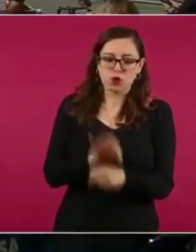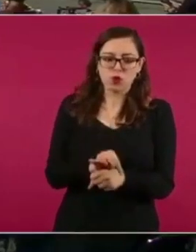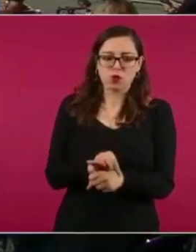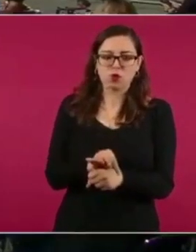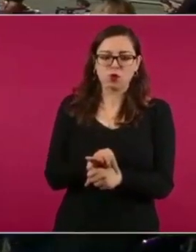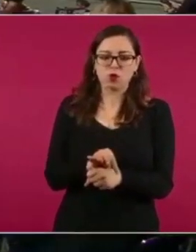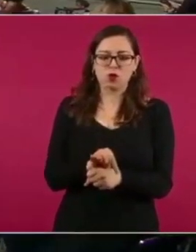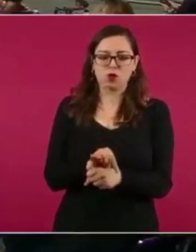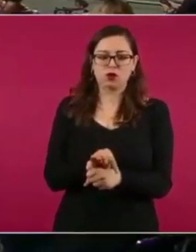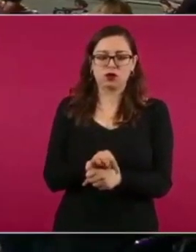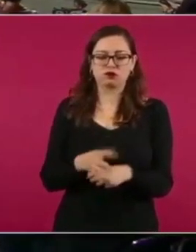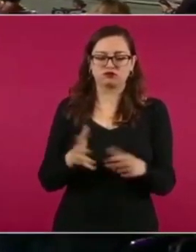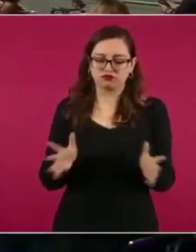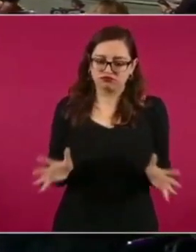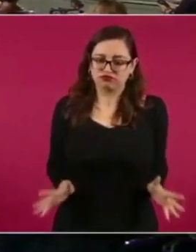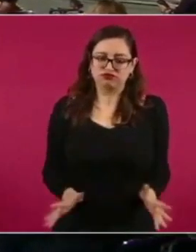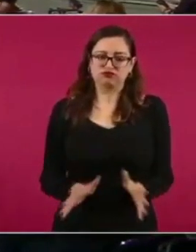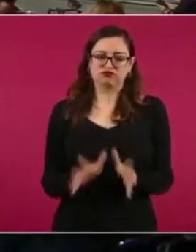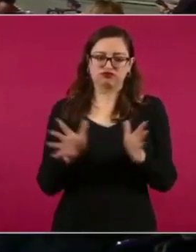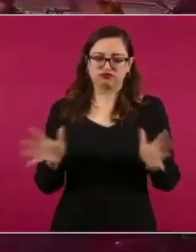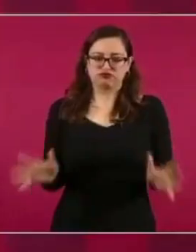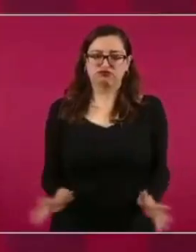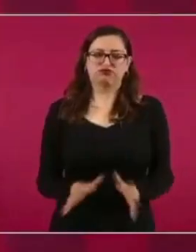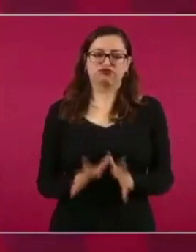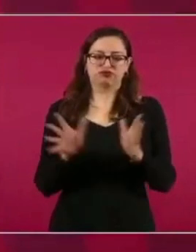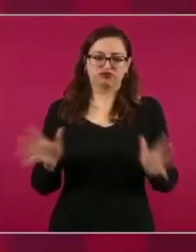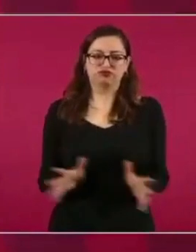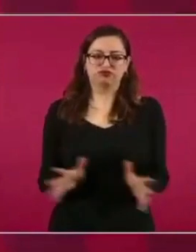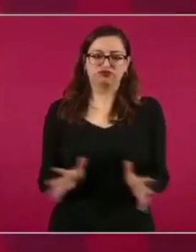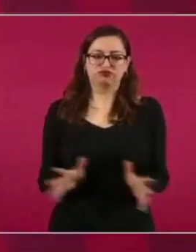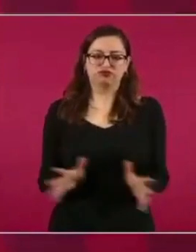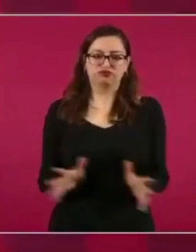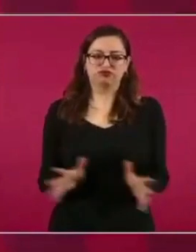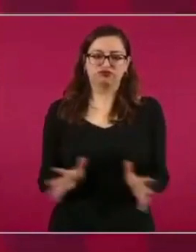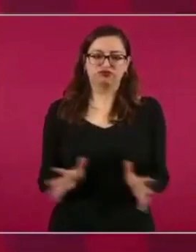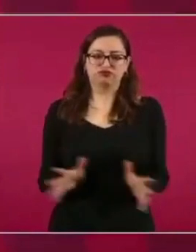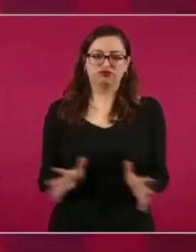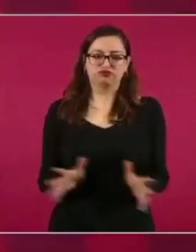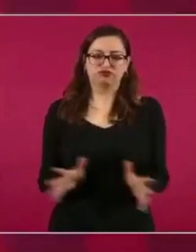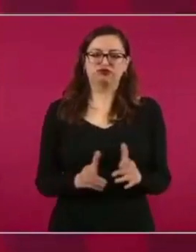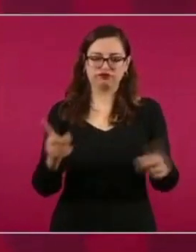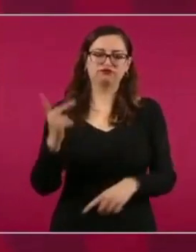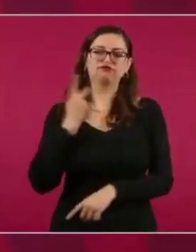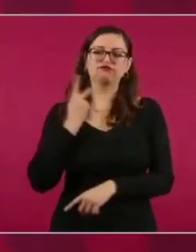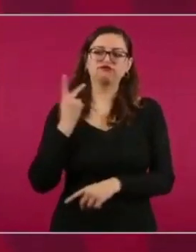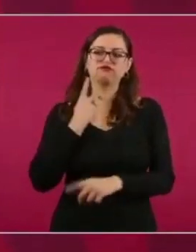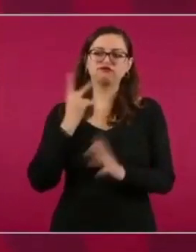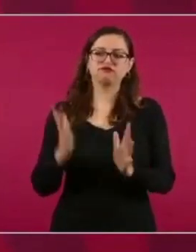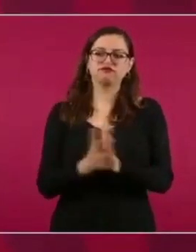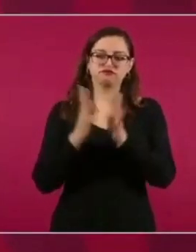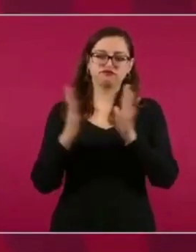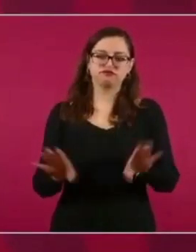impulsando el desarrollo práctico de nuestro país.